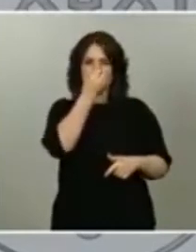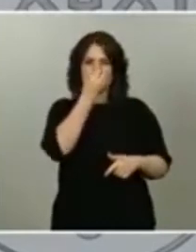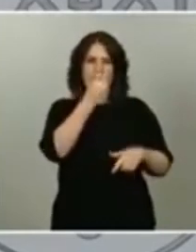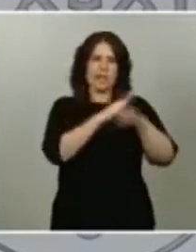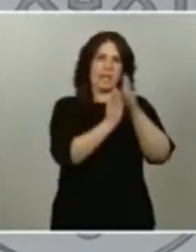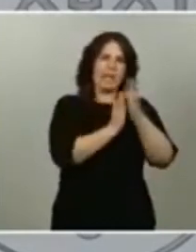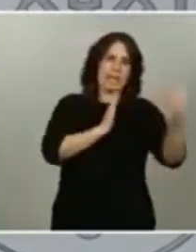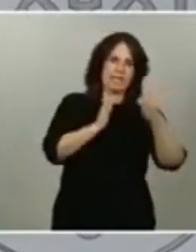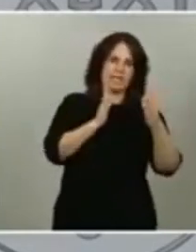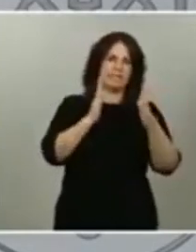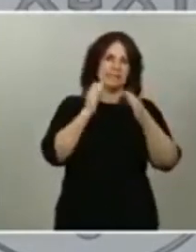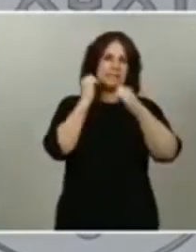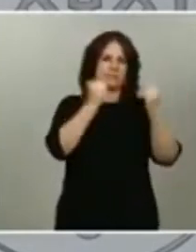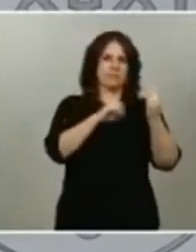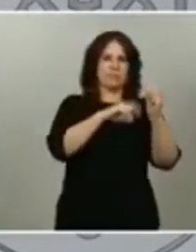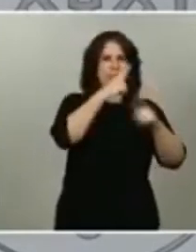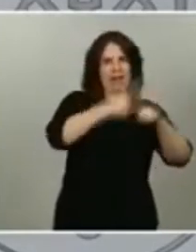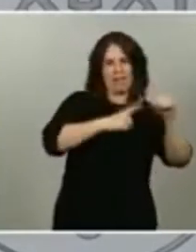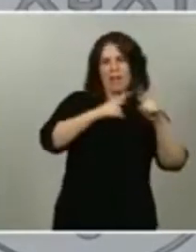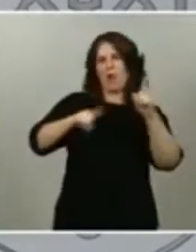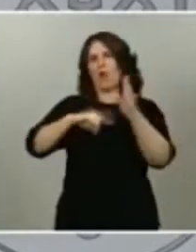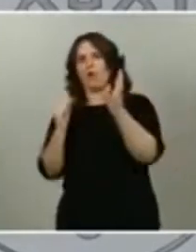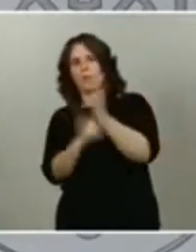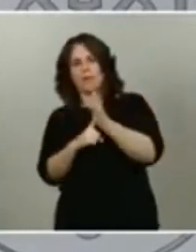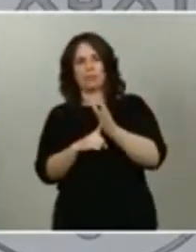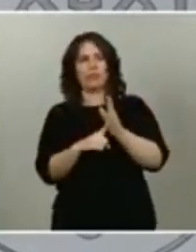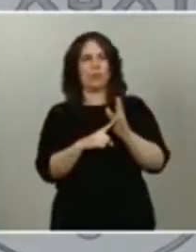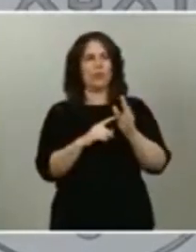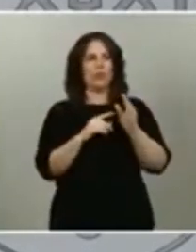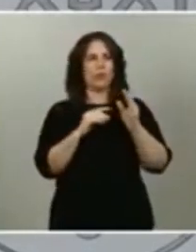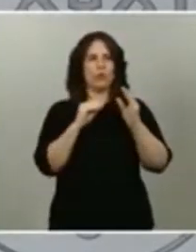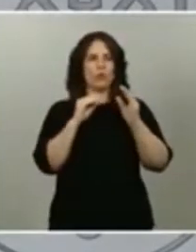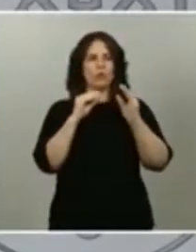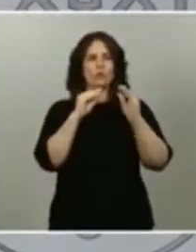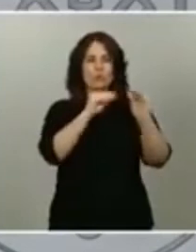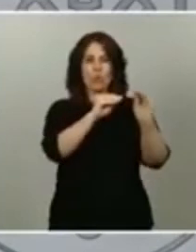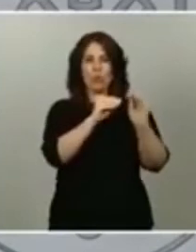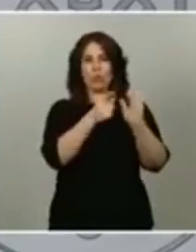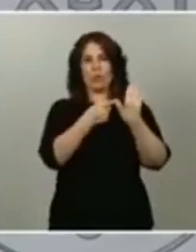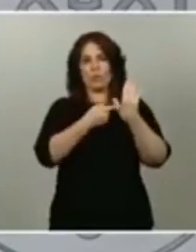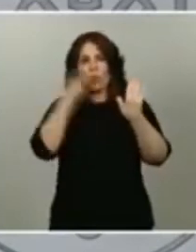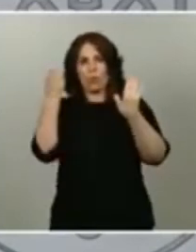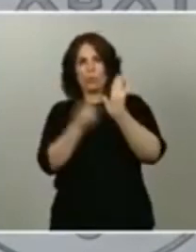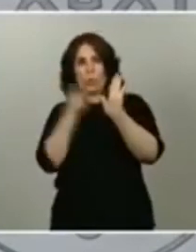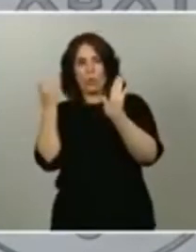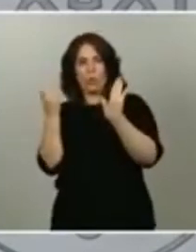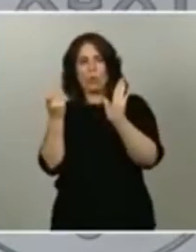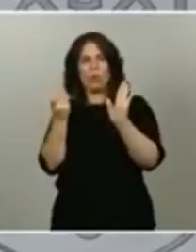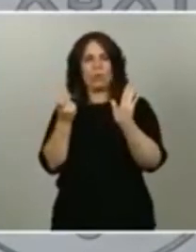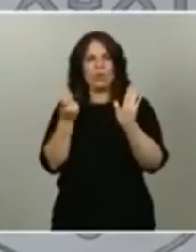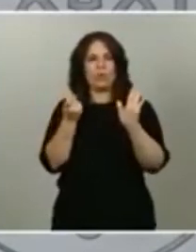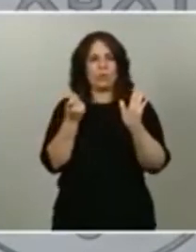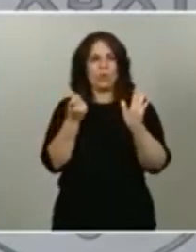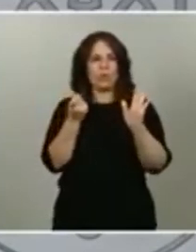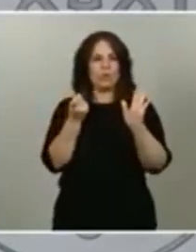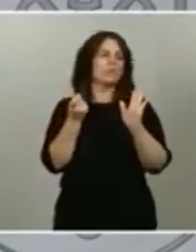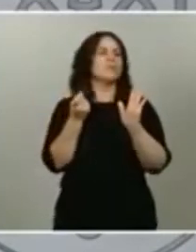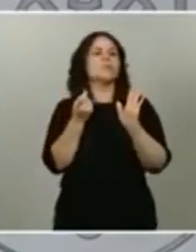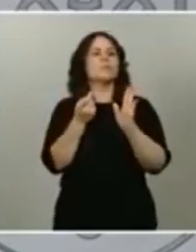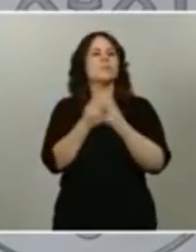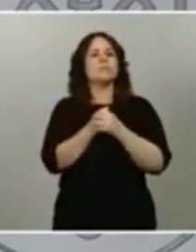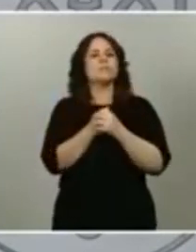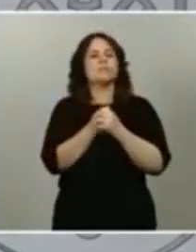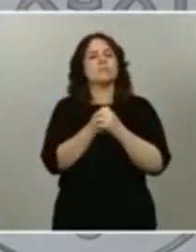cuentan con una cadencia de exoneraciones que va a ir progresivamente siendo